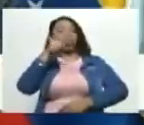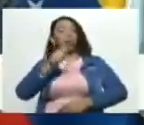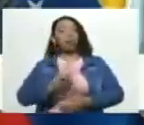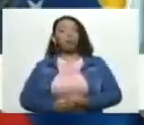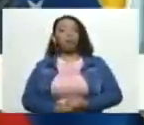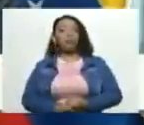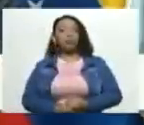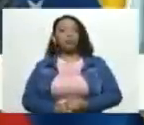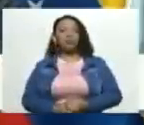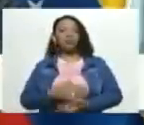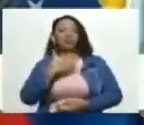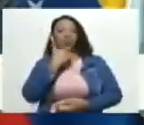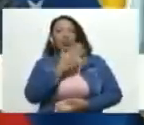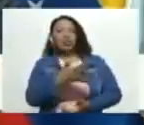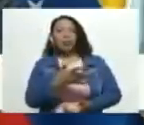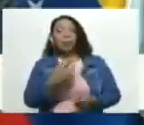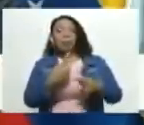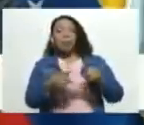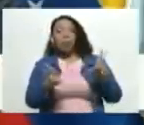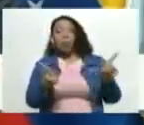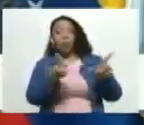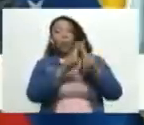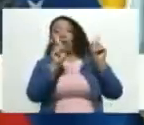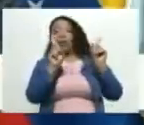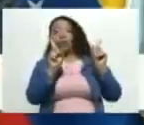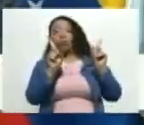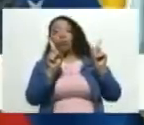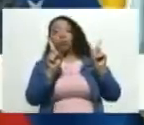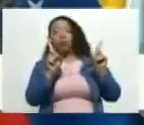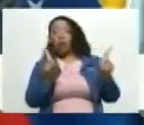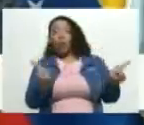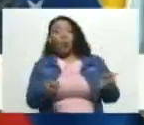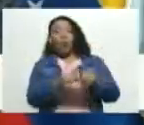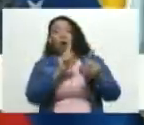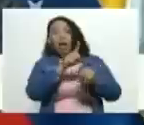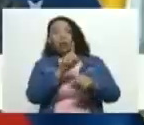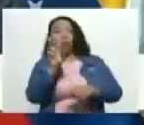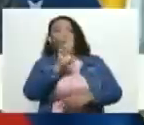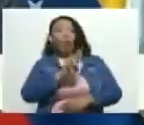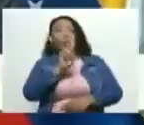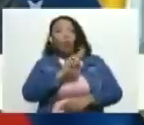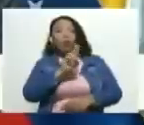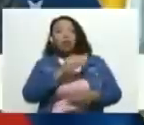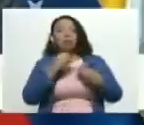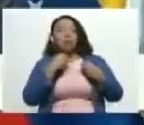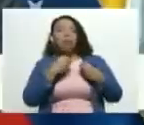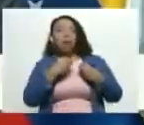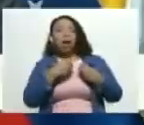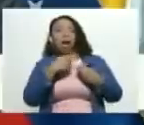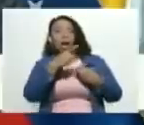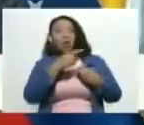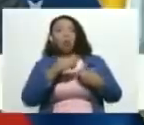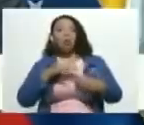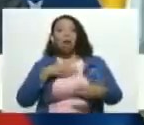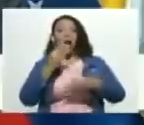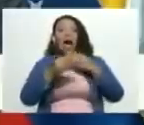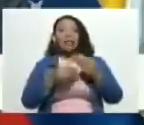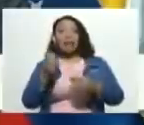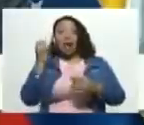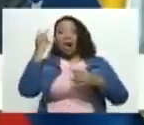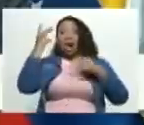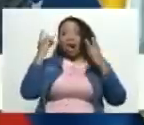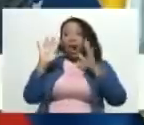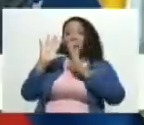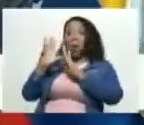chimbo pero igual igual son usados para delinquir para seguir saqueando